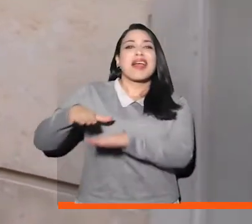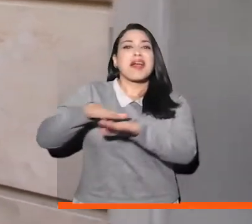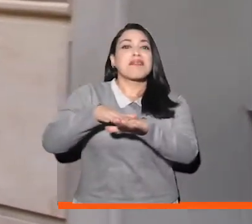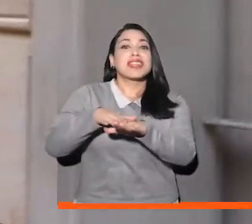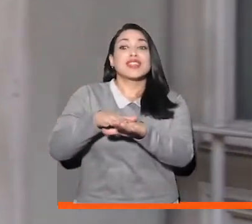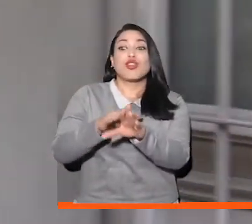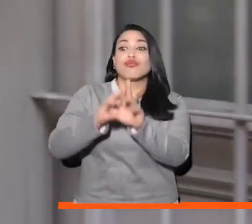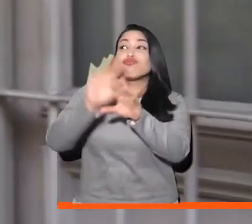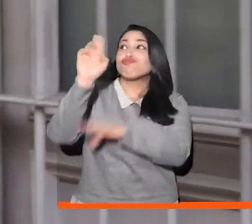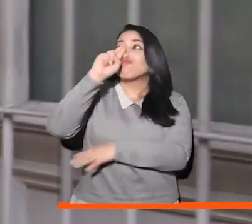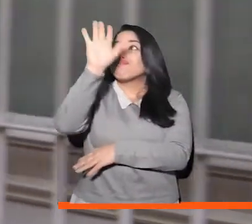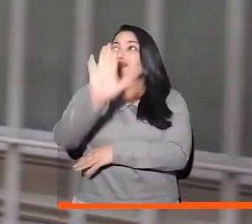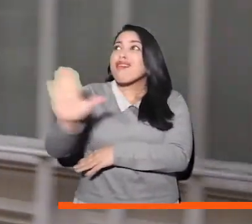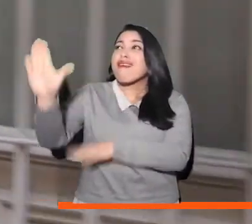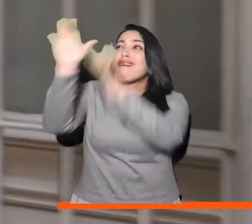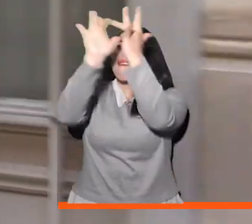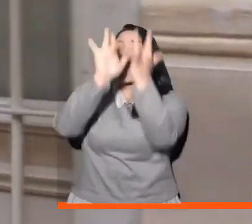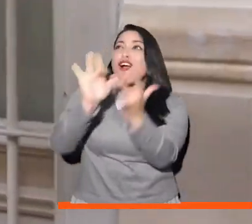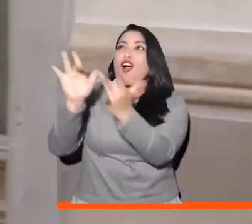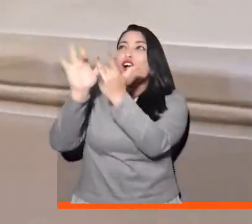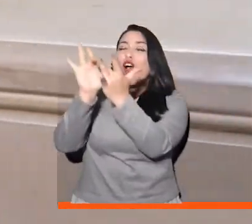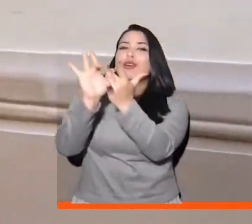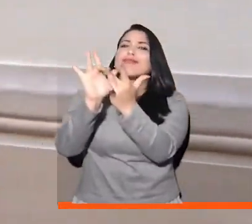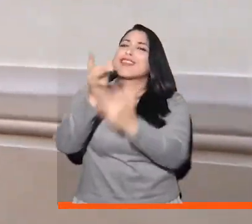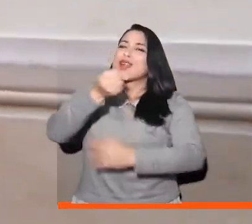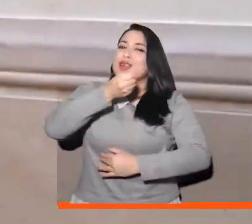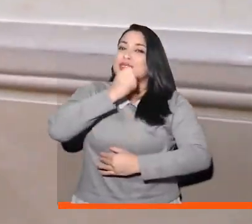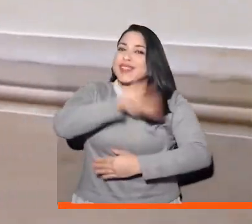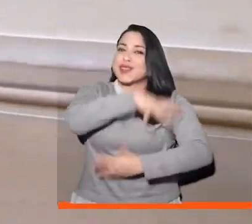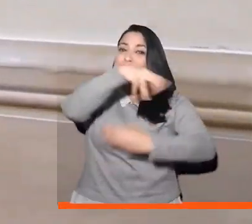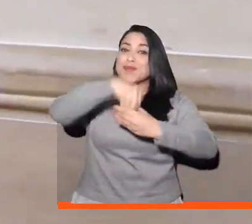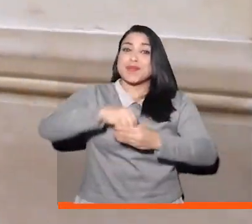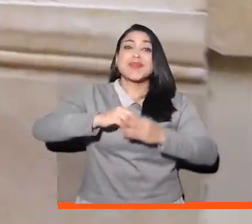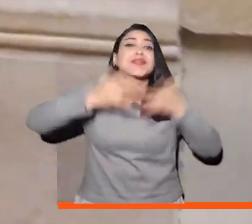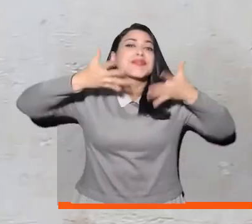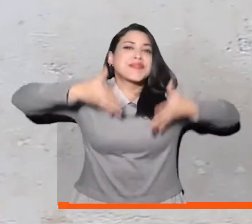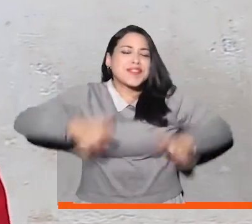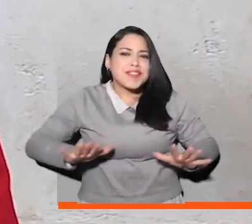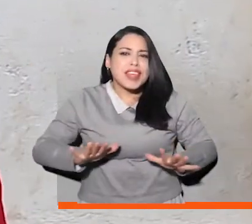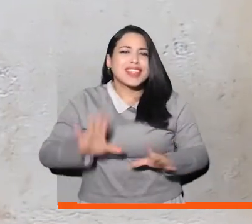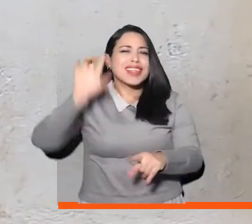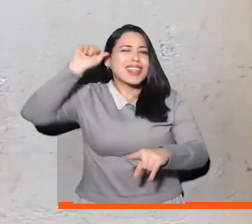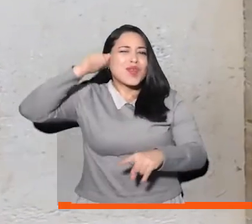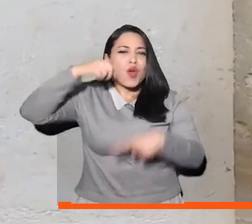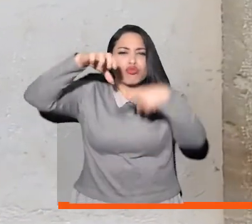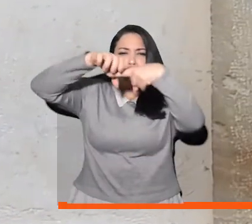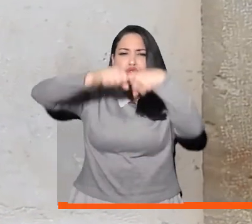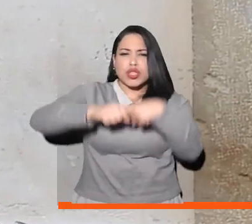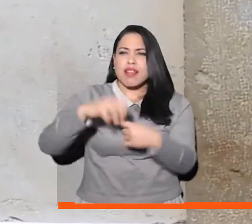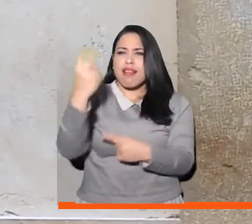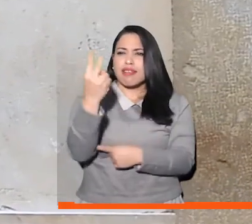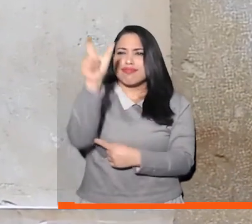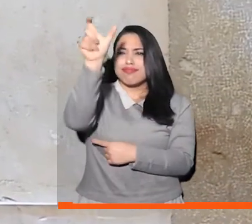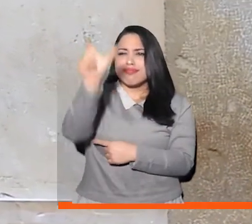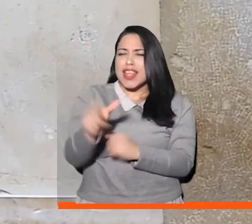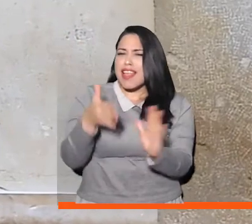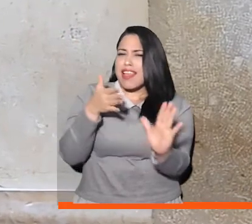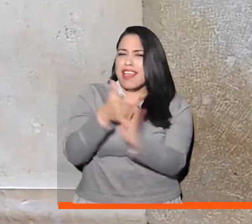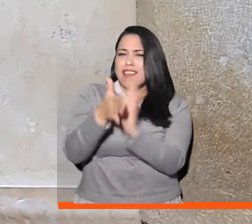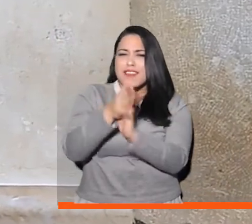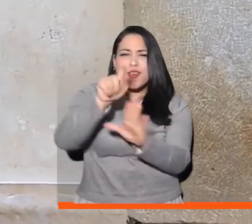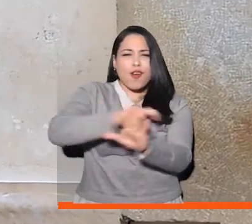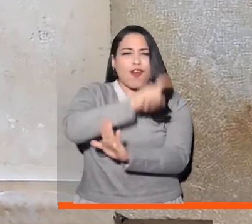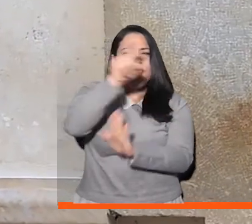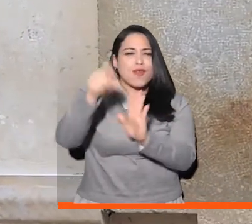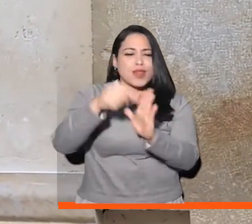Hemos llegado al final de Conexión en los Territorios El noticiero del Ministerio del Interior Tenemos una cita todos los viernes con la